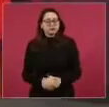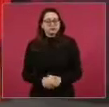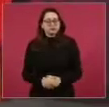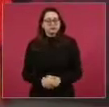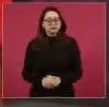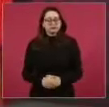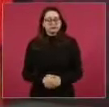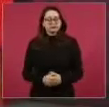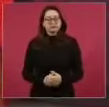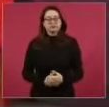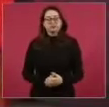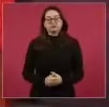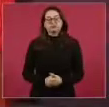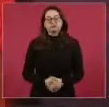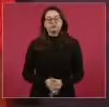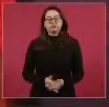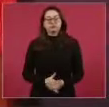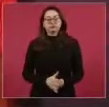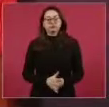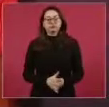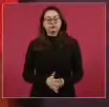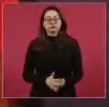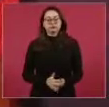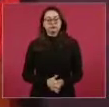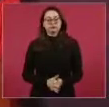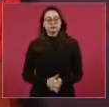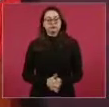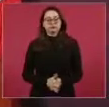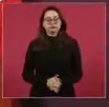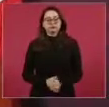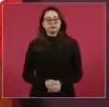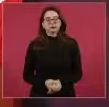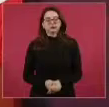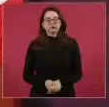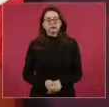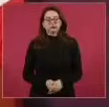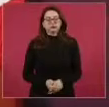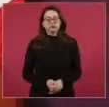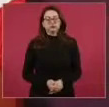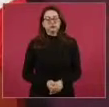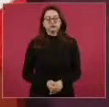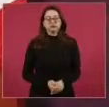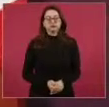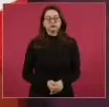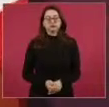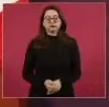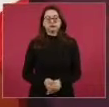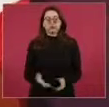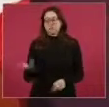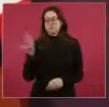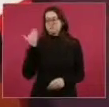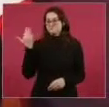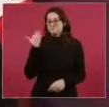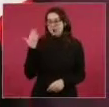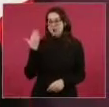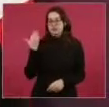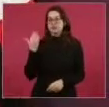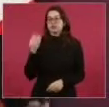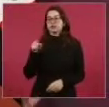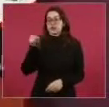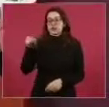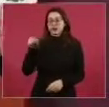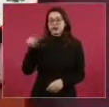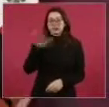allá porque se inauguró un regimiento para dar